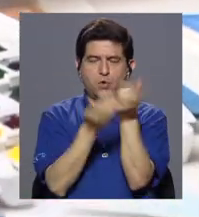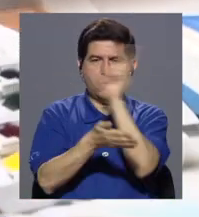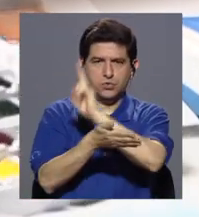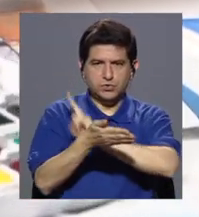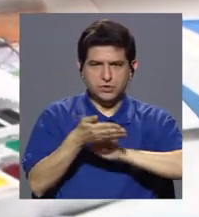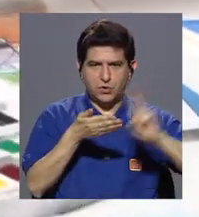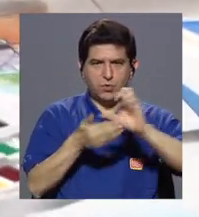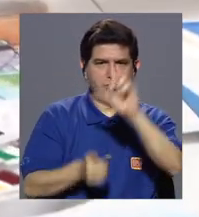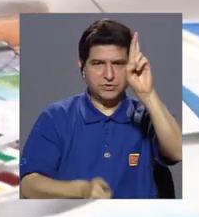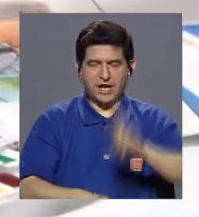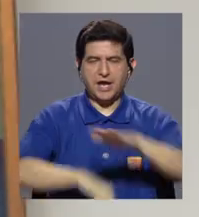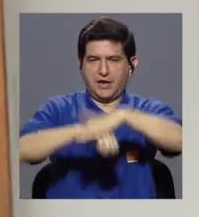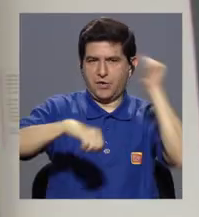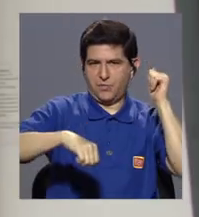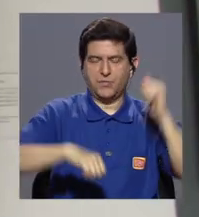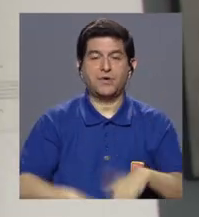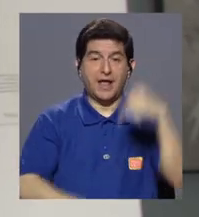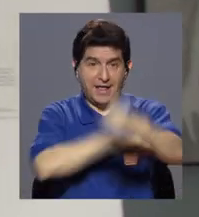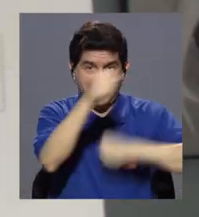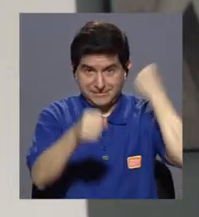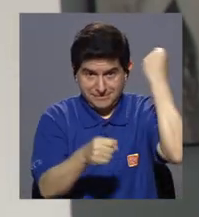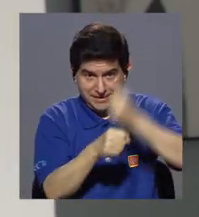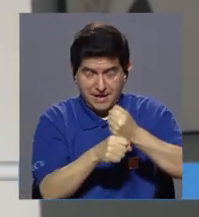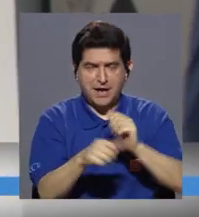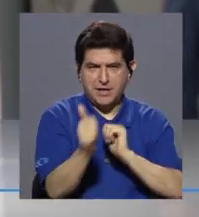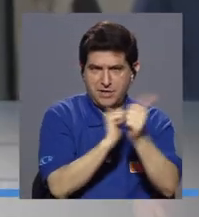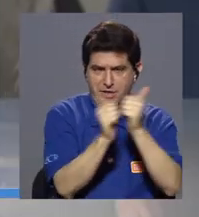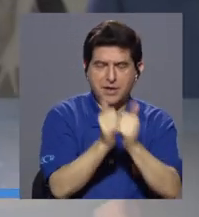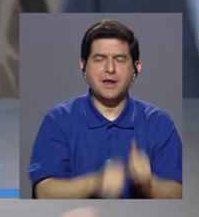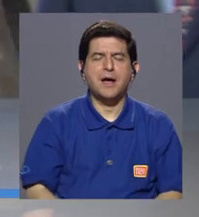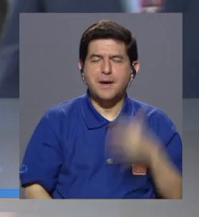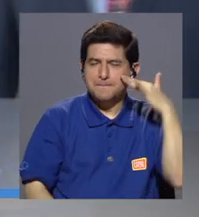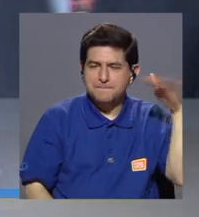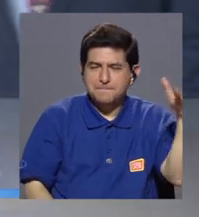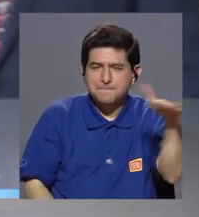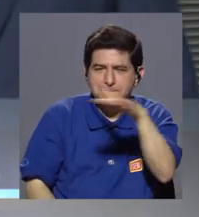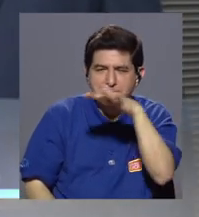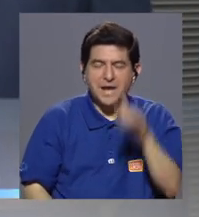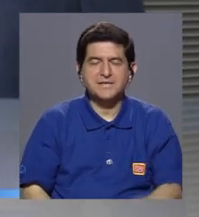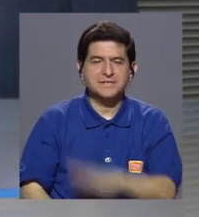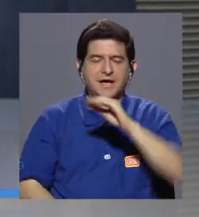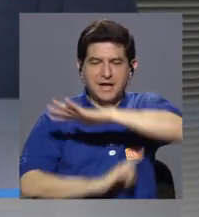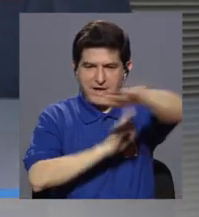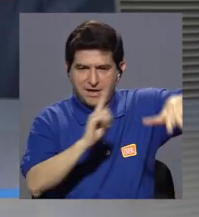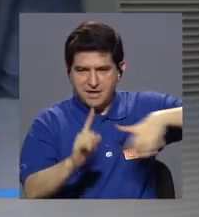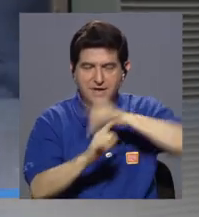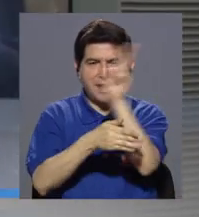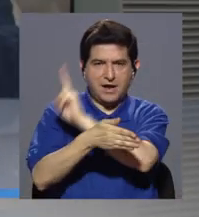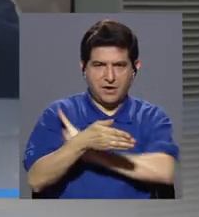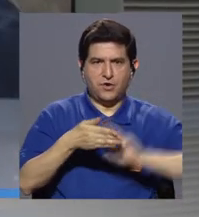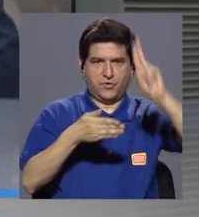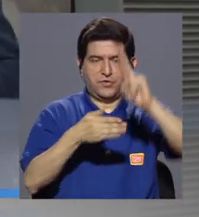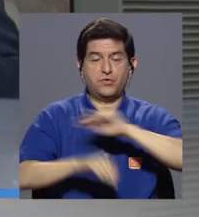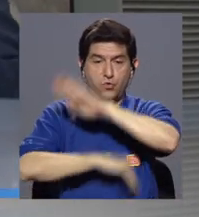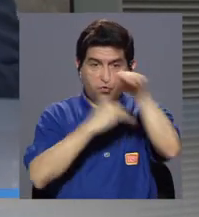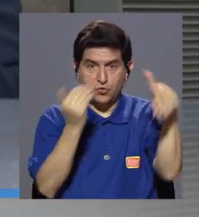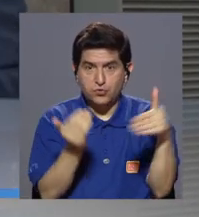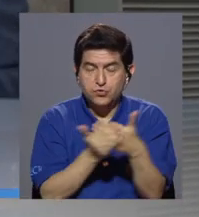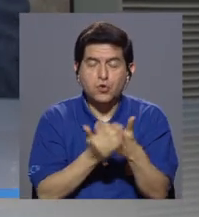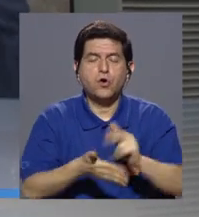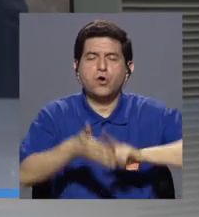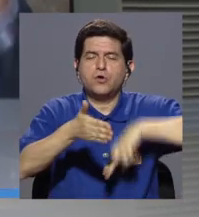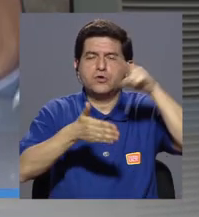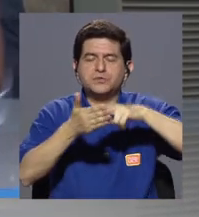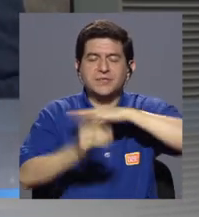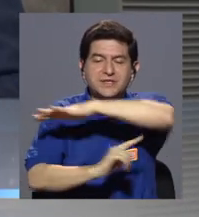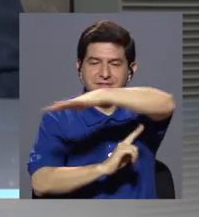Universitario de la UCR. Este año el certamen se llama Paisaje y Entorno Universitario. Queremos que todos y todas